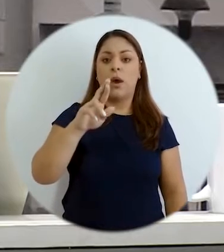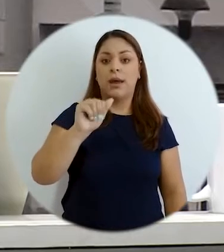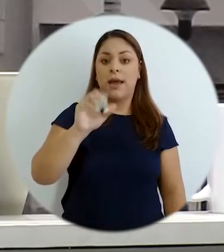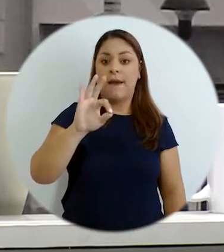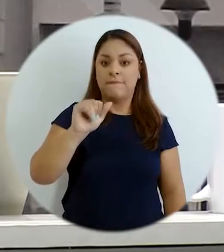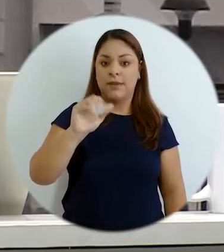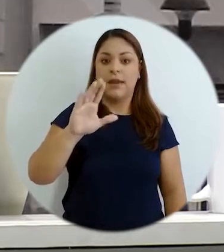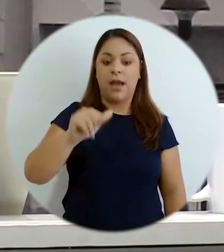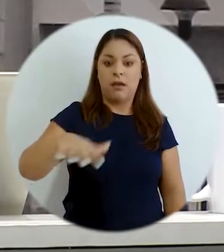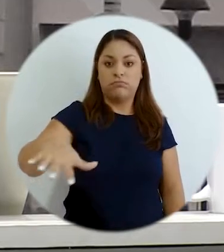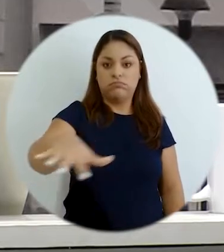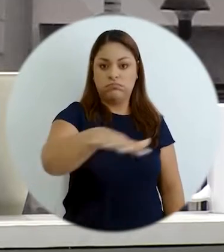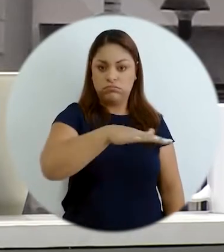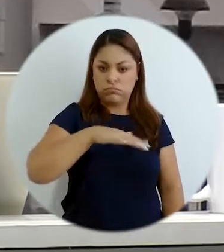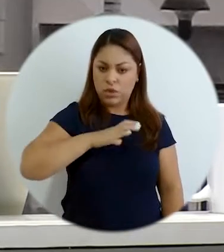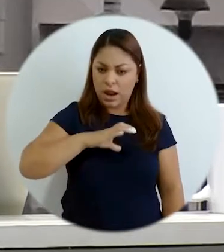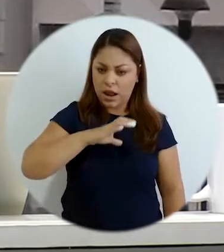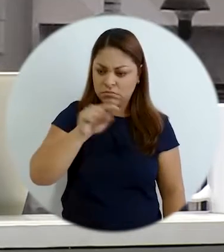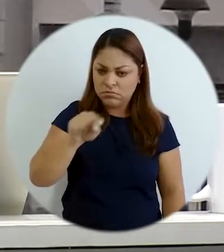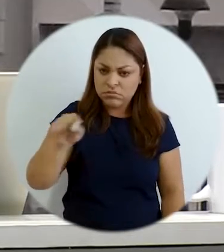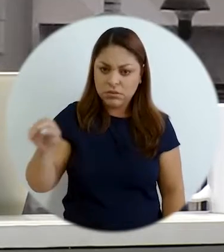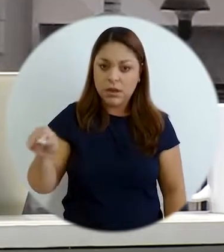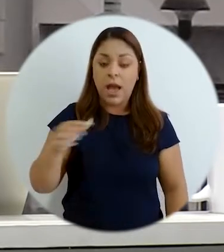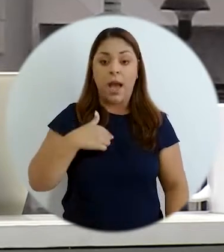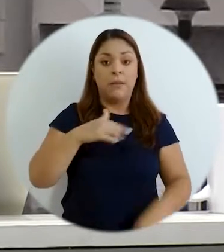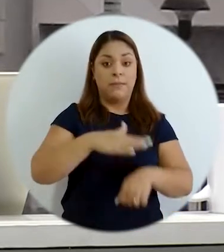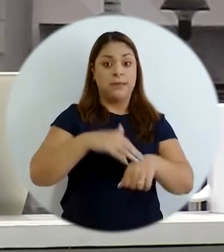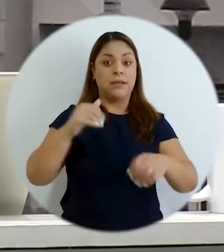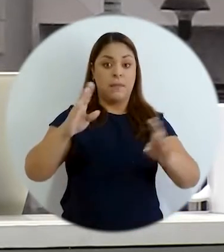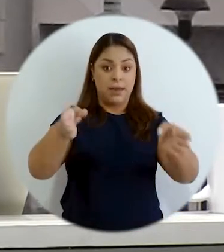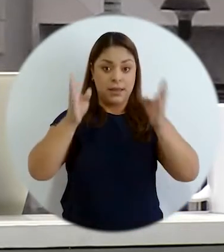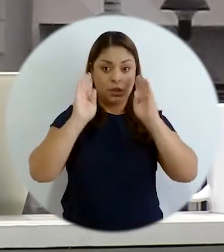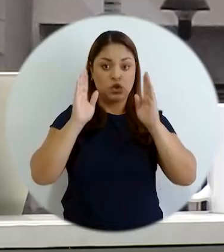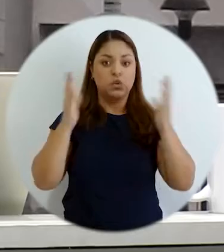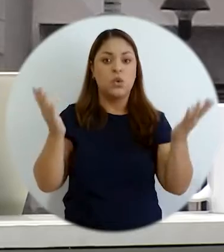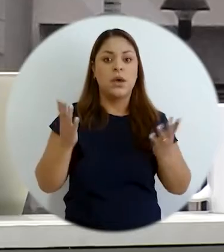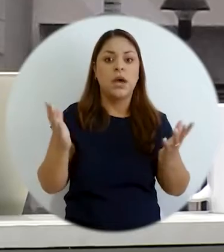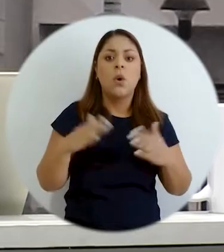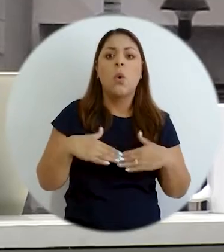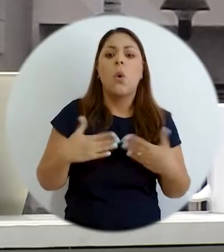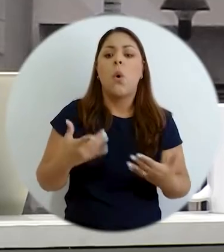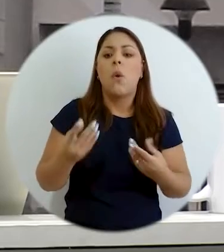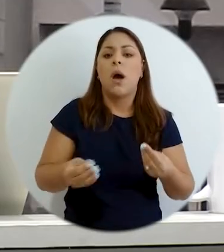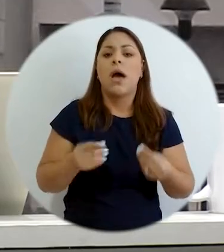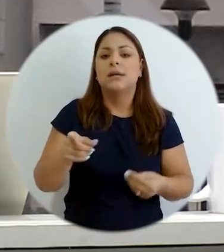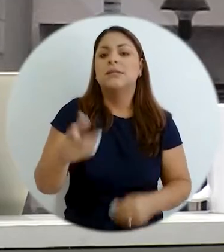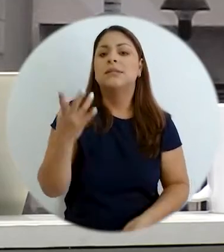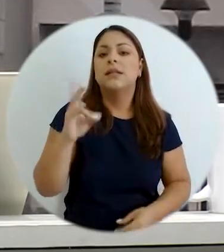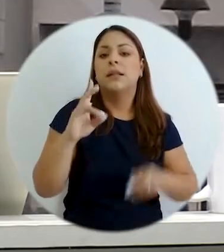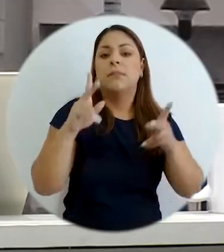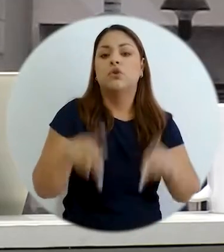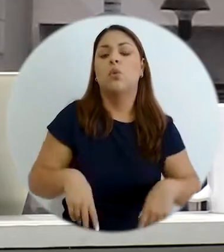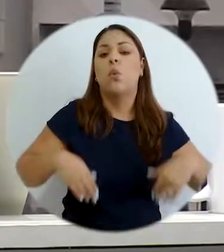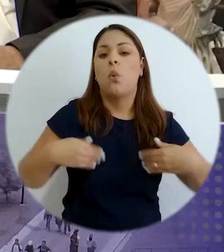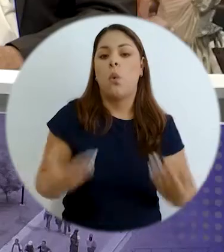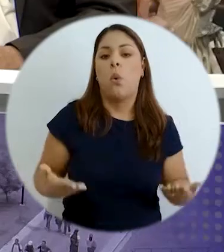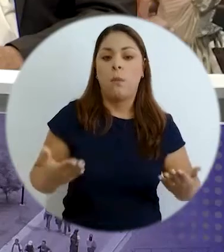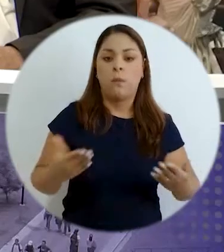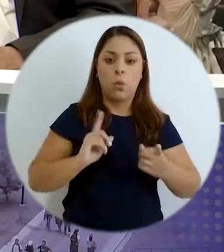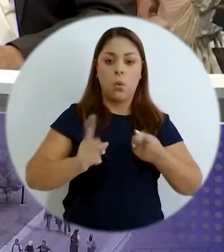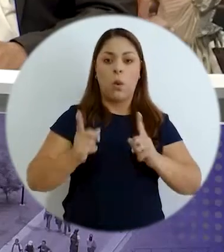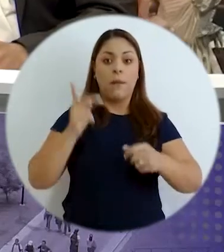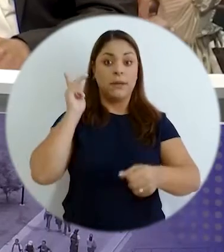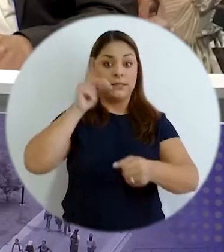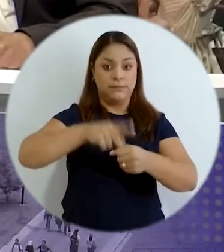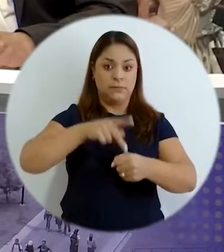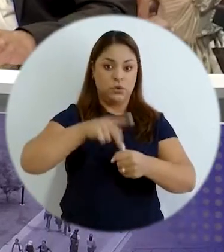demográficamente las características propias me llamaba la atención mucho cómo va a ser la participación de esas 17 personas y